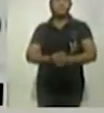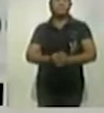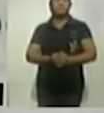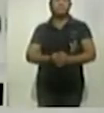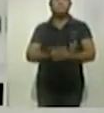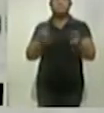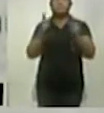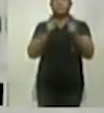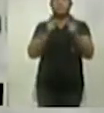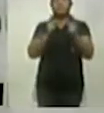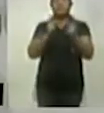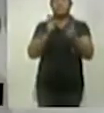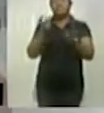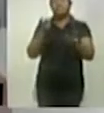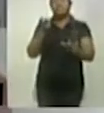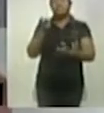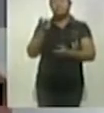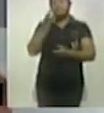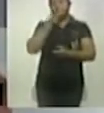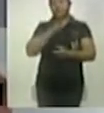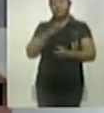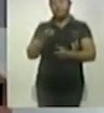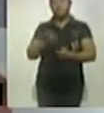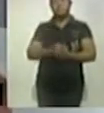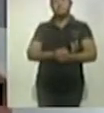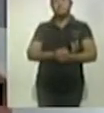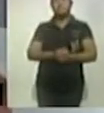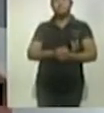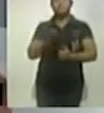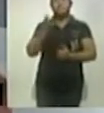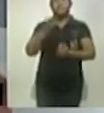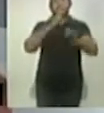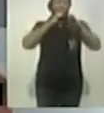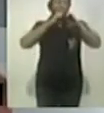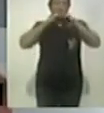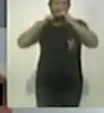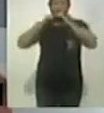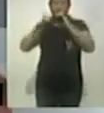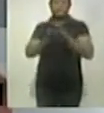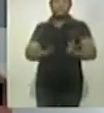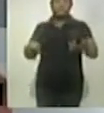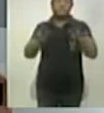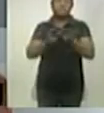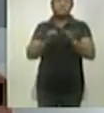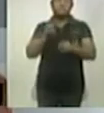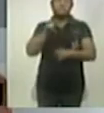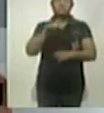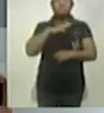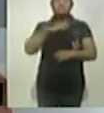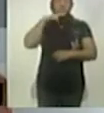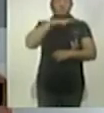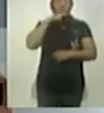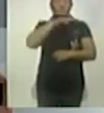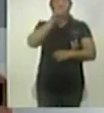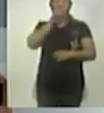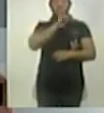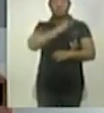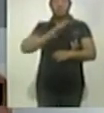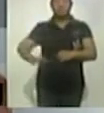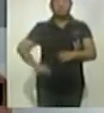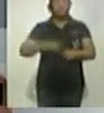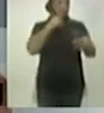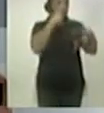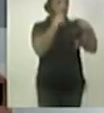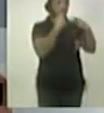Perfecto, y si bien comentaba muy importante esta comunicación que ustedes tuvieron con los sesenta municipios, ante esto entonces